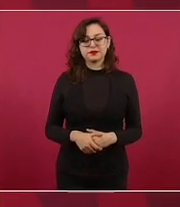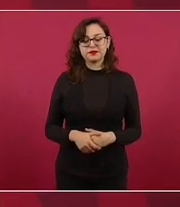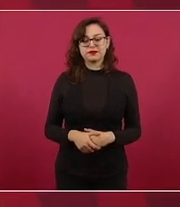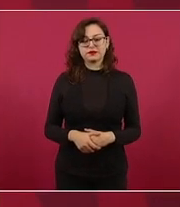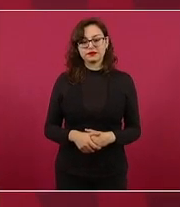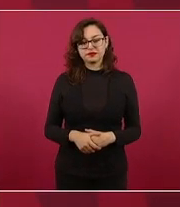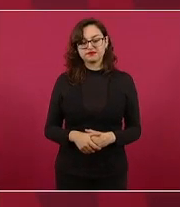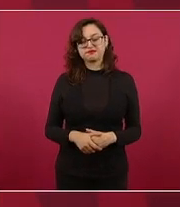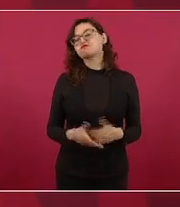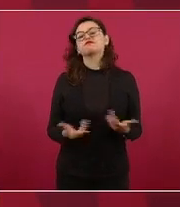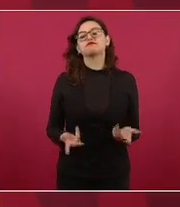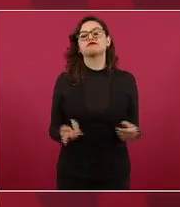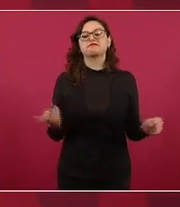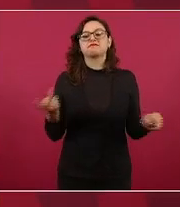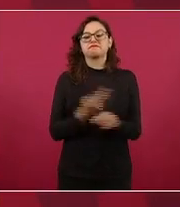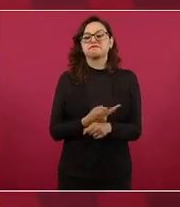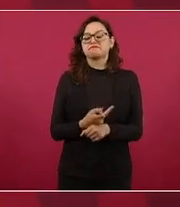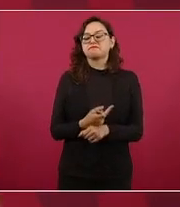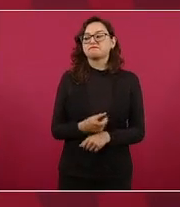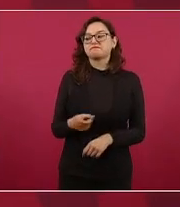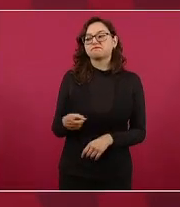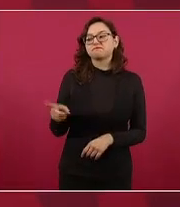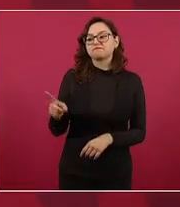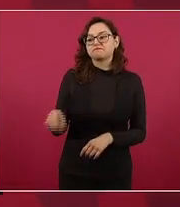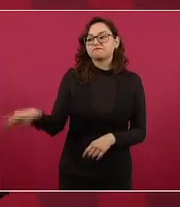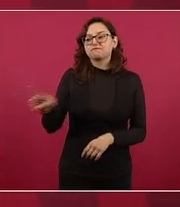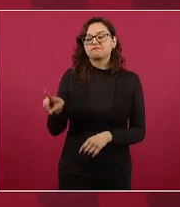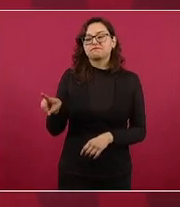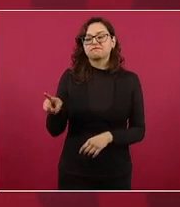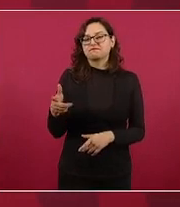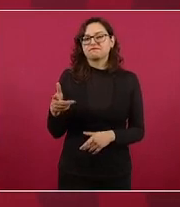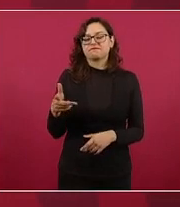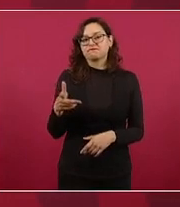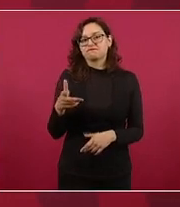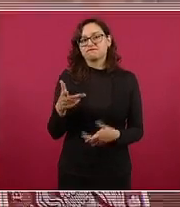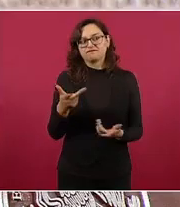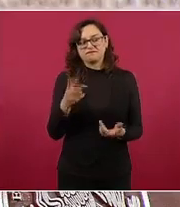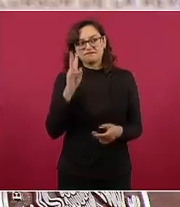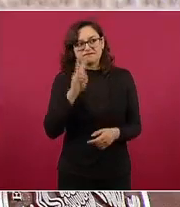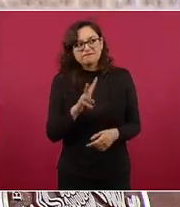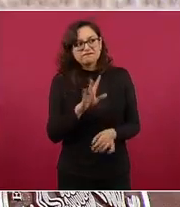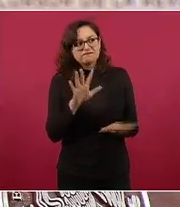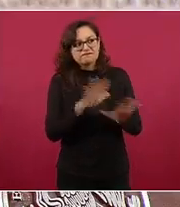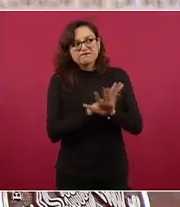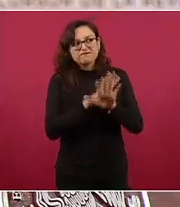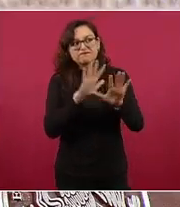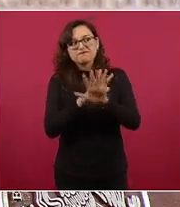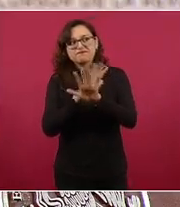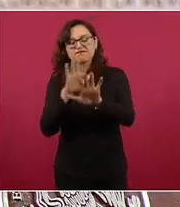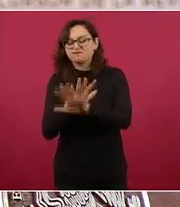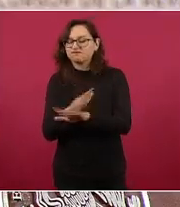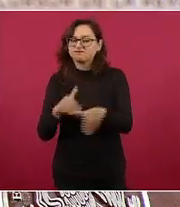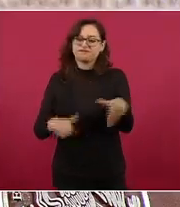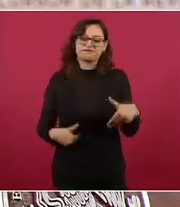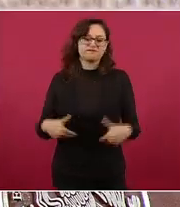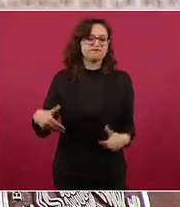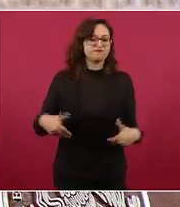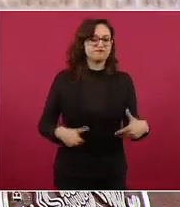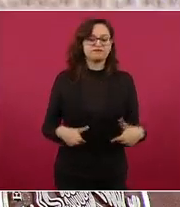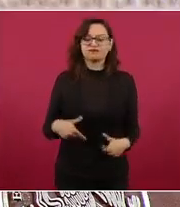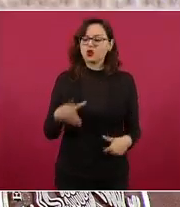que ya hay cambios antes todo lo resolvían con moches